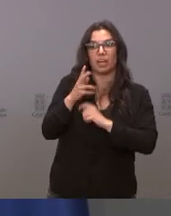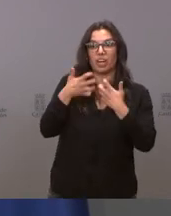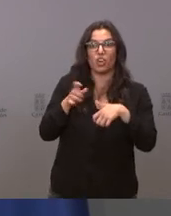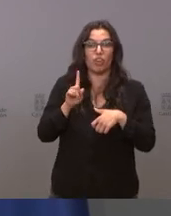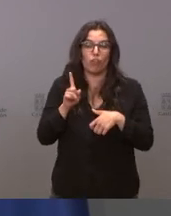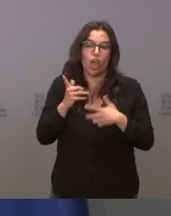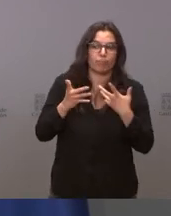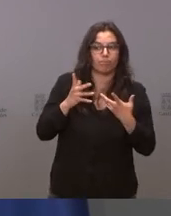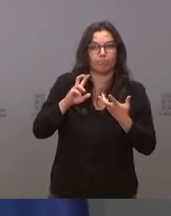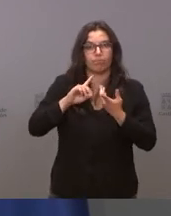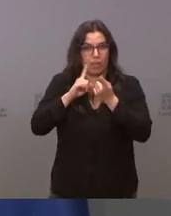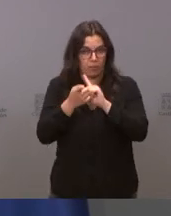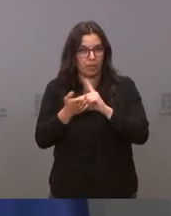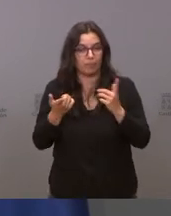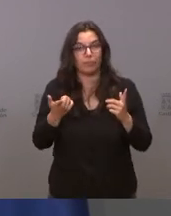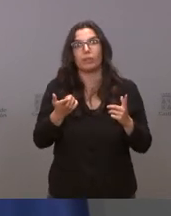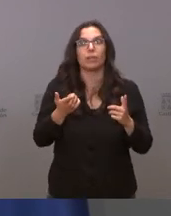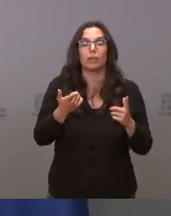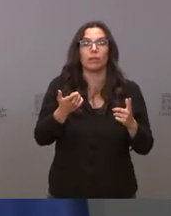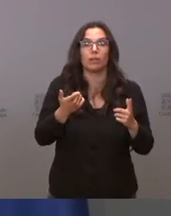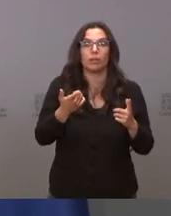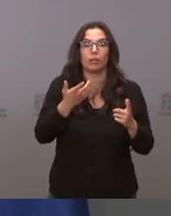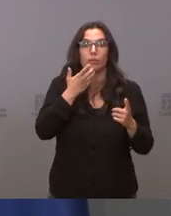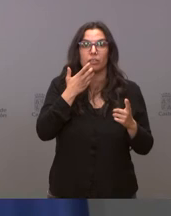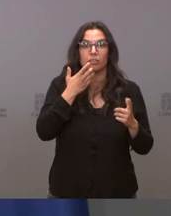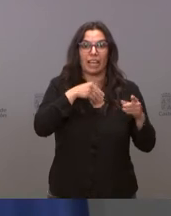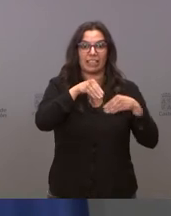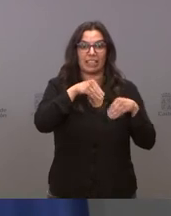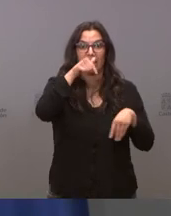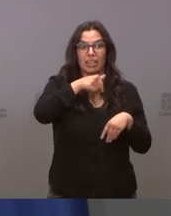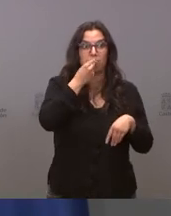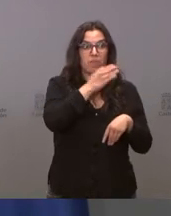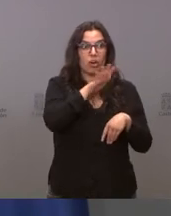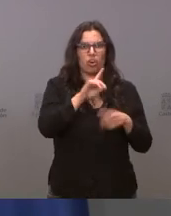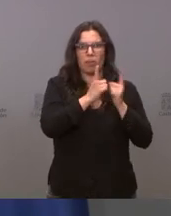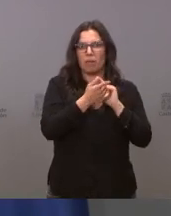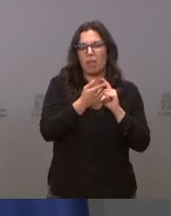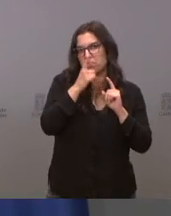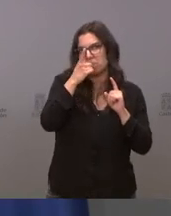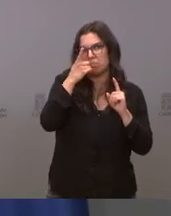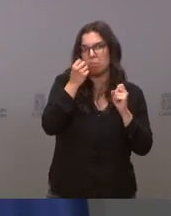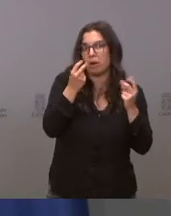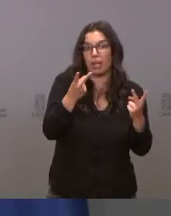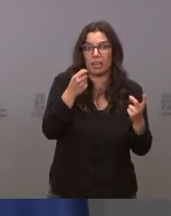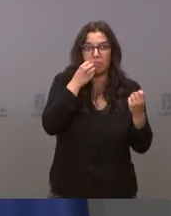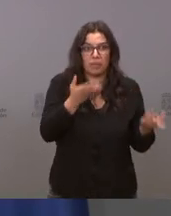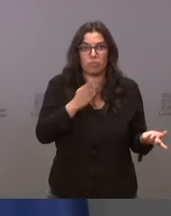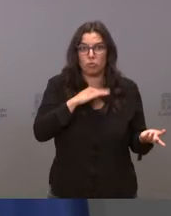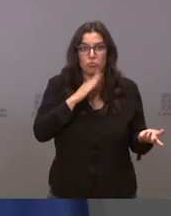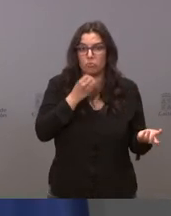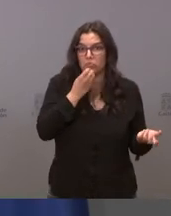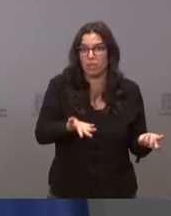sería menos razonable es que a quienes mejor le va la estrategia la cambien nosotros es que nos va bien es que el objetivo